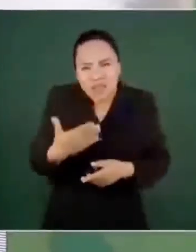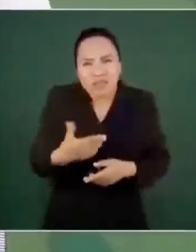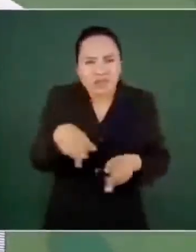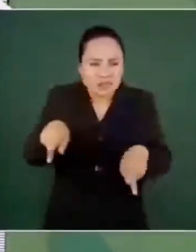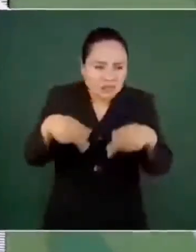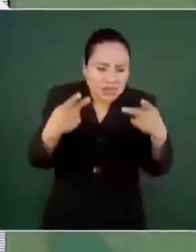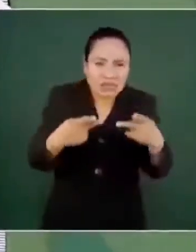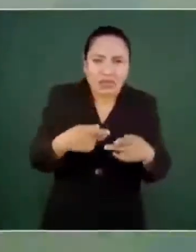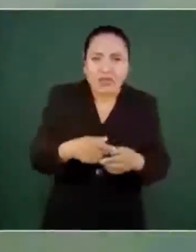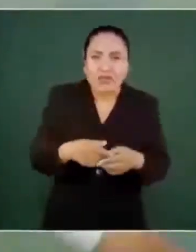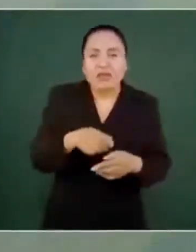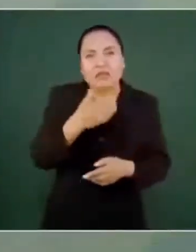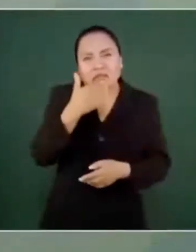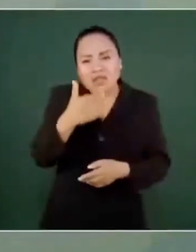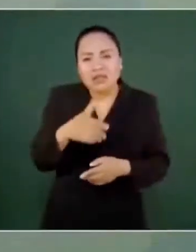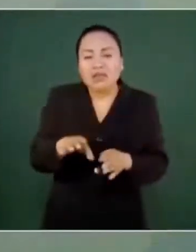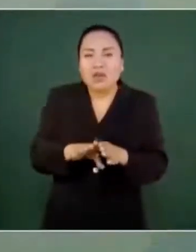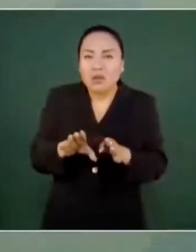estallado.